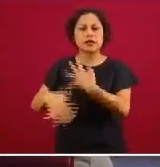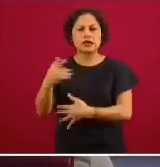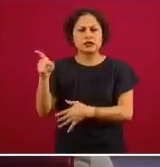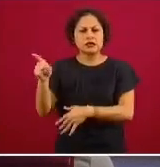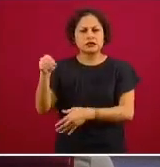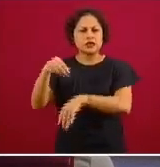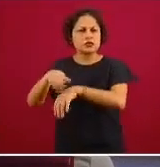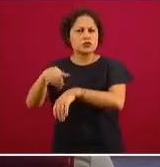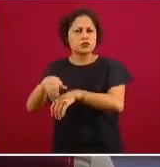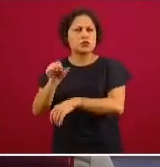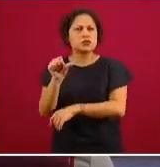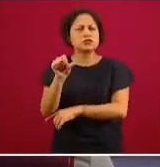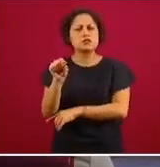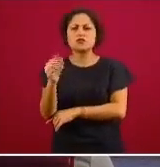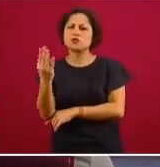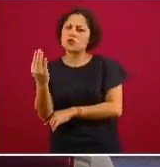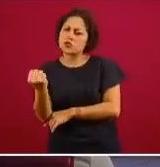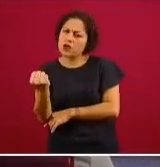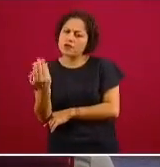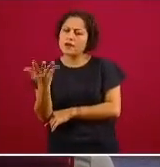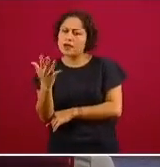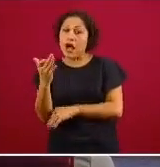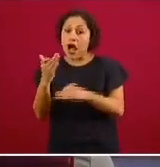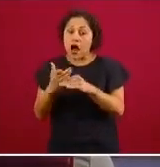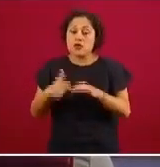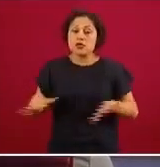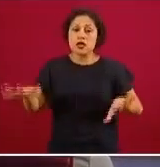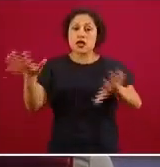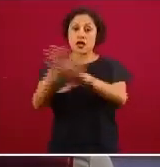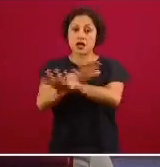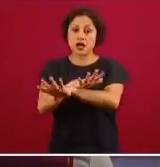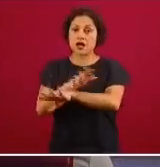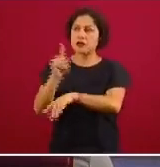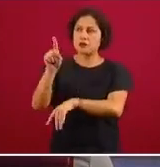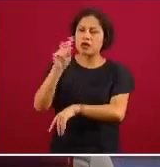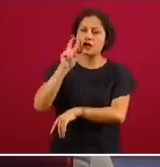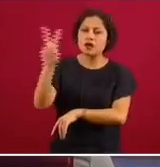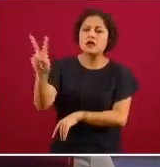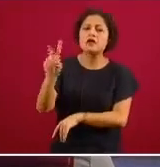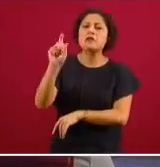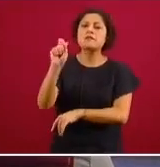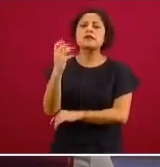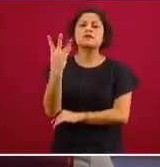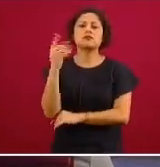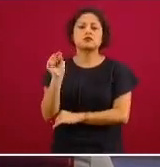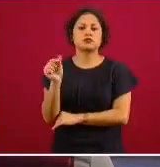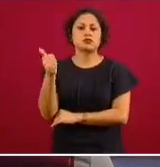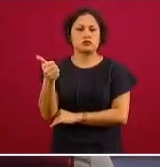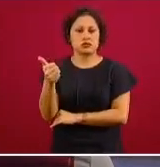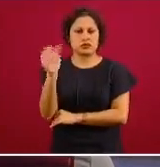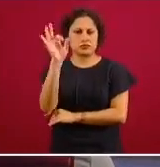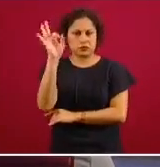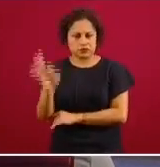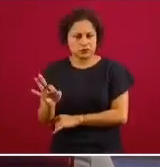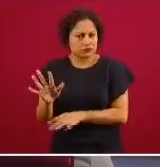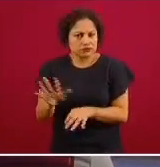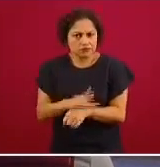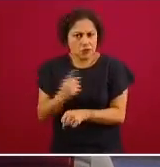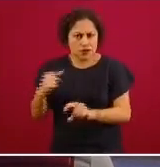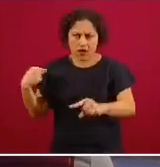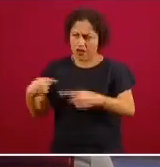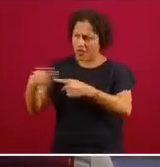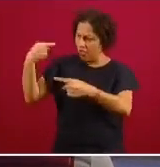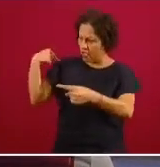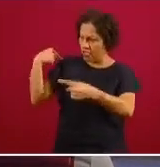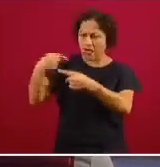algo 16.9 y hoy aparece en 24.6 ¿por qué razón? porque los casos